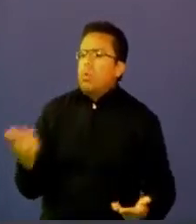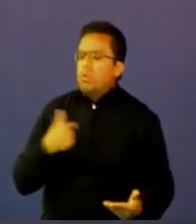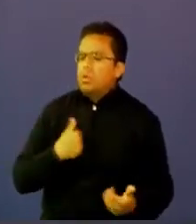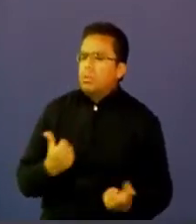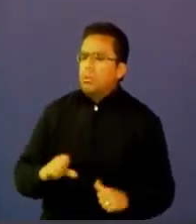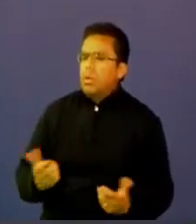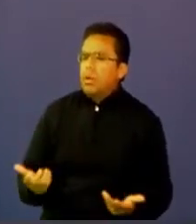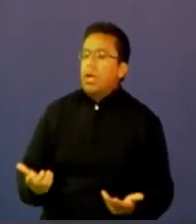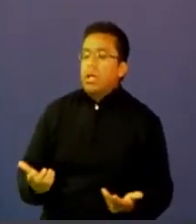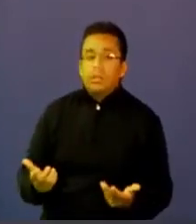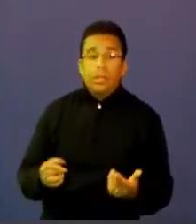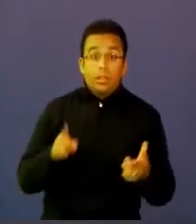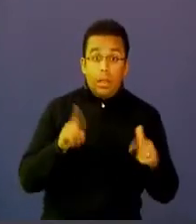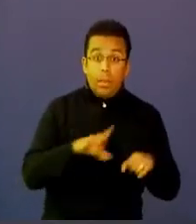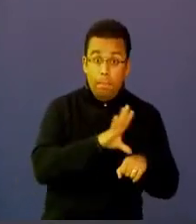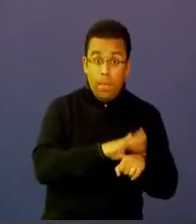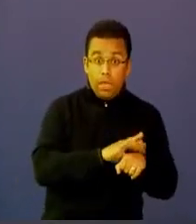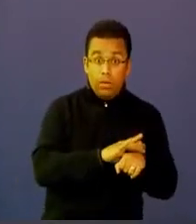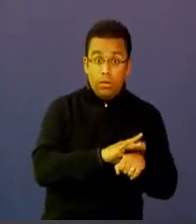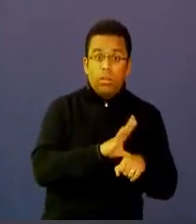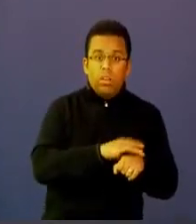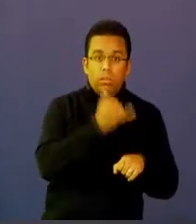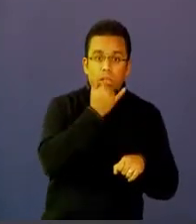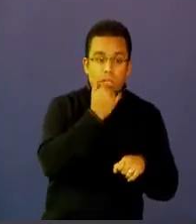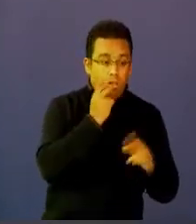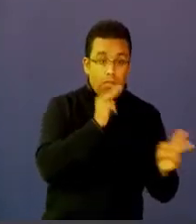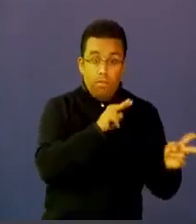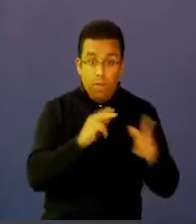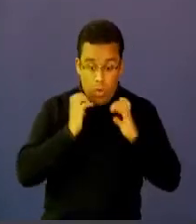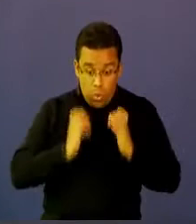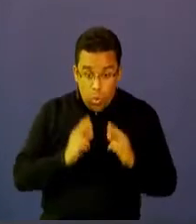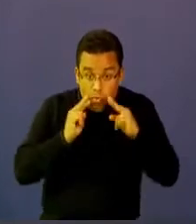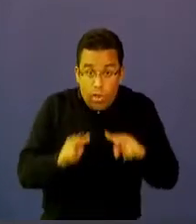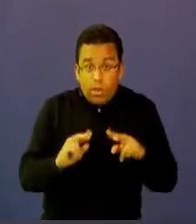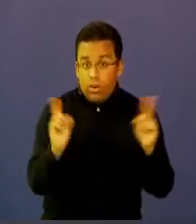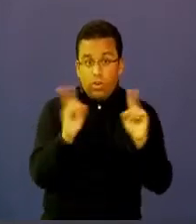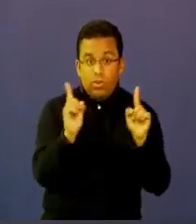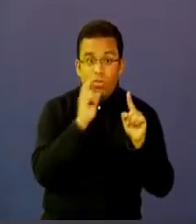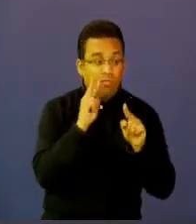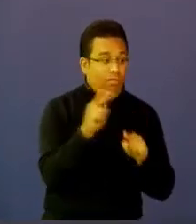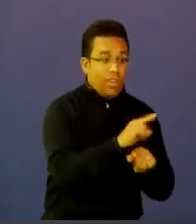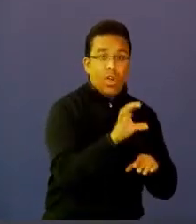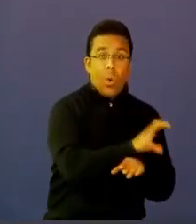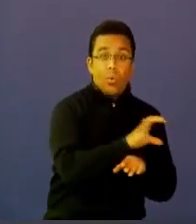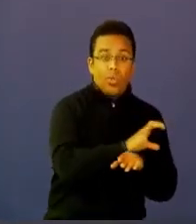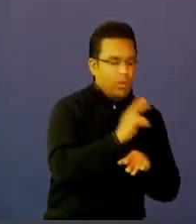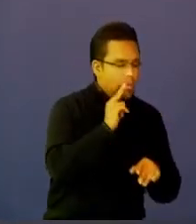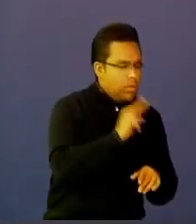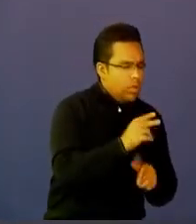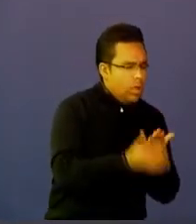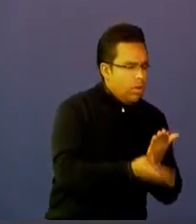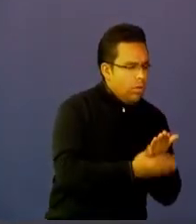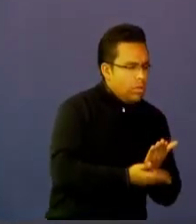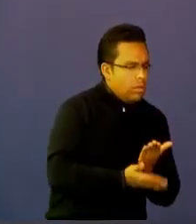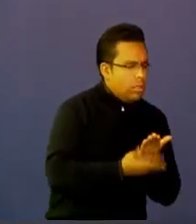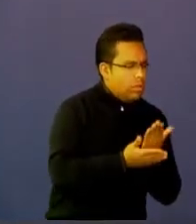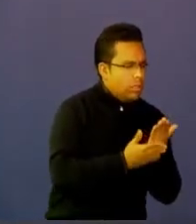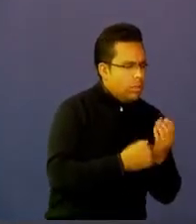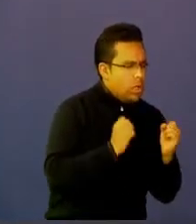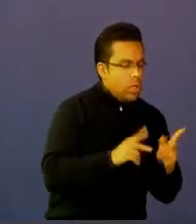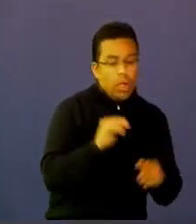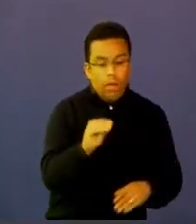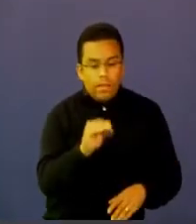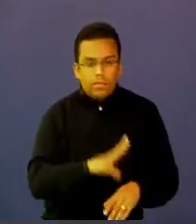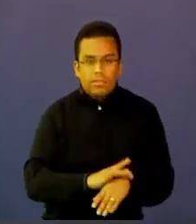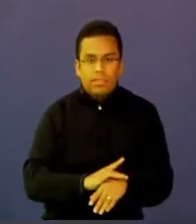al computador que al paciente y eso es lo que nos demuestra que definitivamente las tecnologías de la información y las comunicaciones han cambiado la forma de hacer las